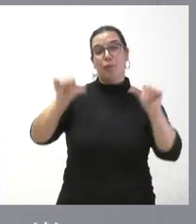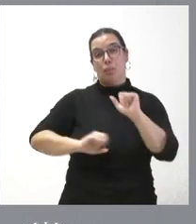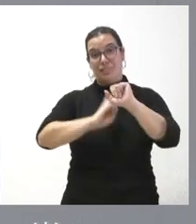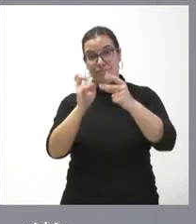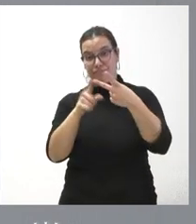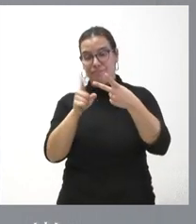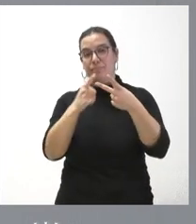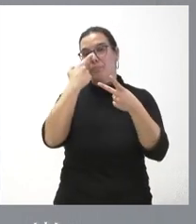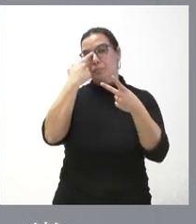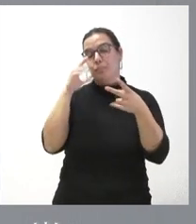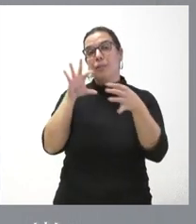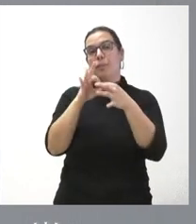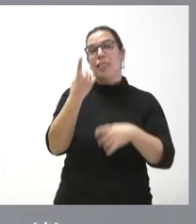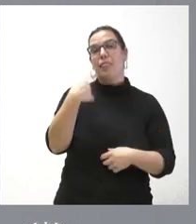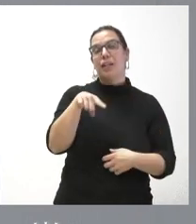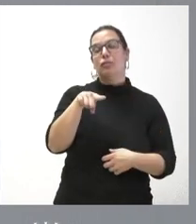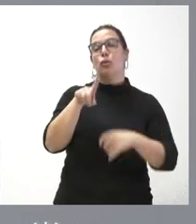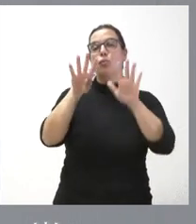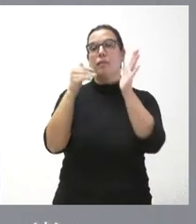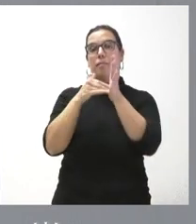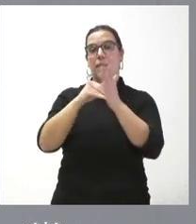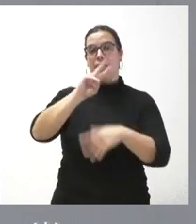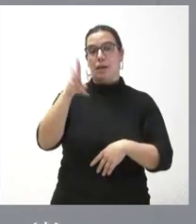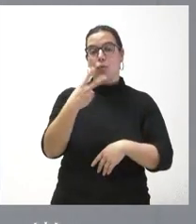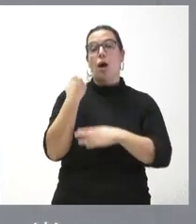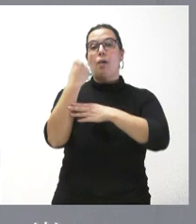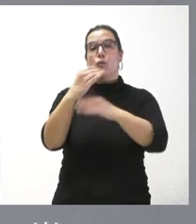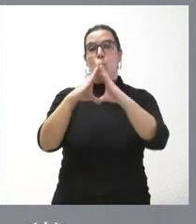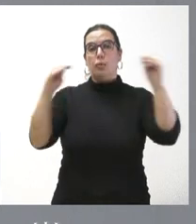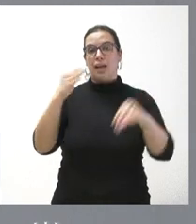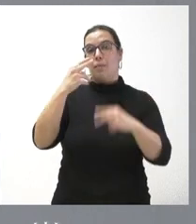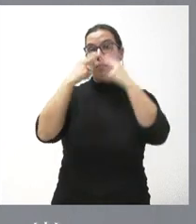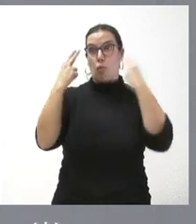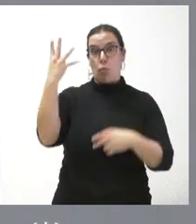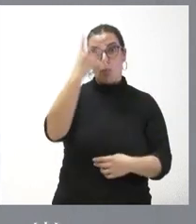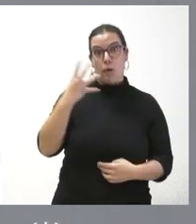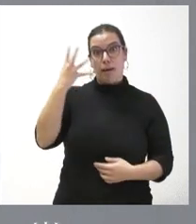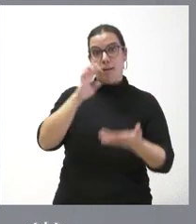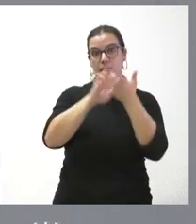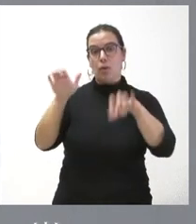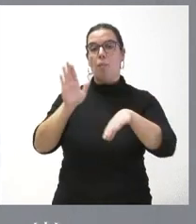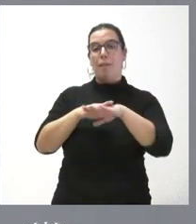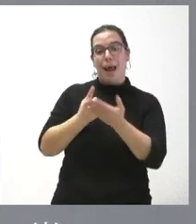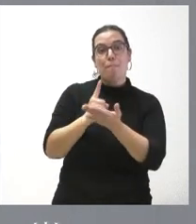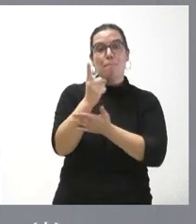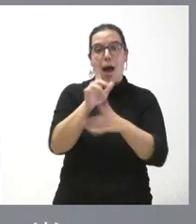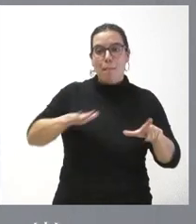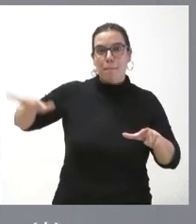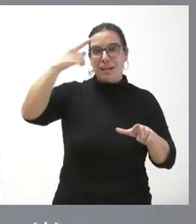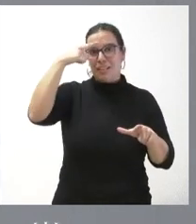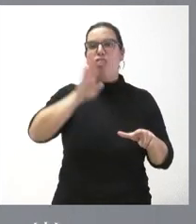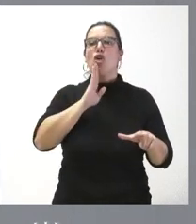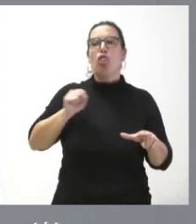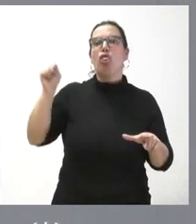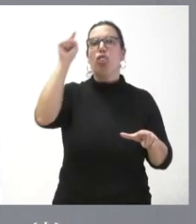que ver con 109.000 euros al apoyo a las universidades públicas de Castilla y León para la publicación de un mapa de fosas y del